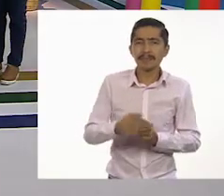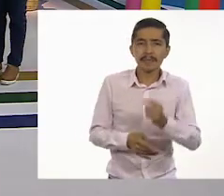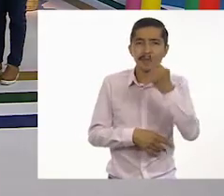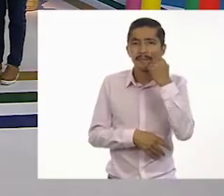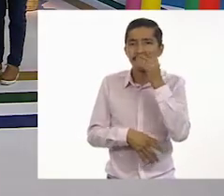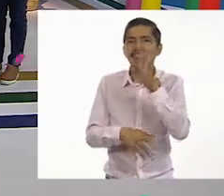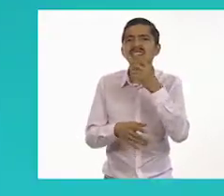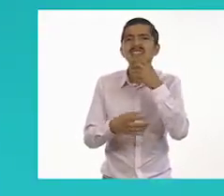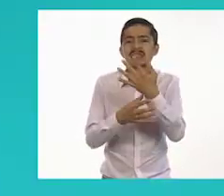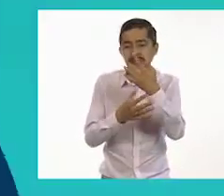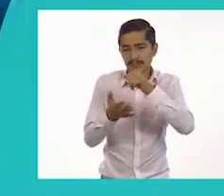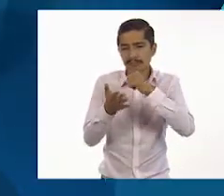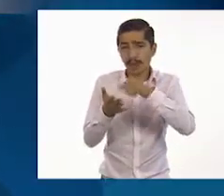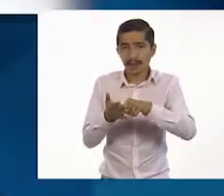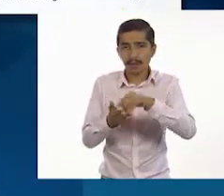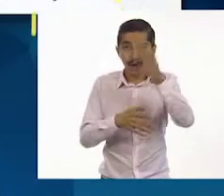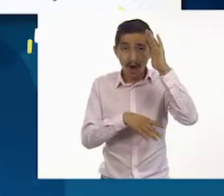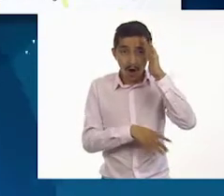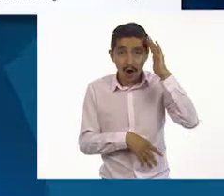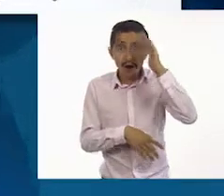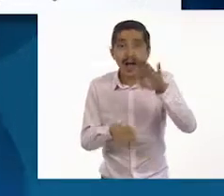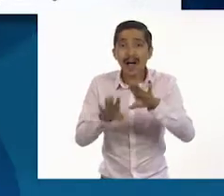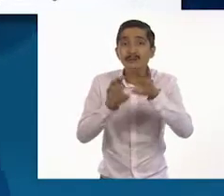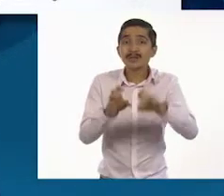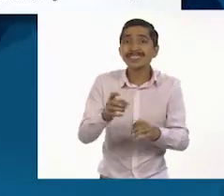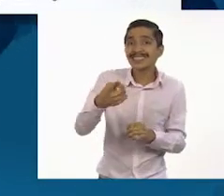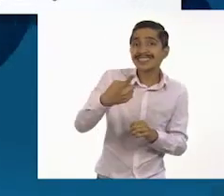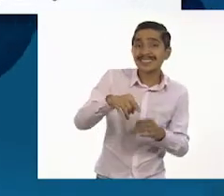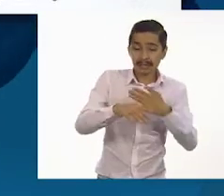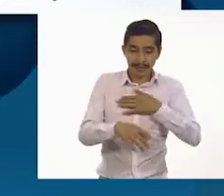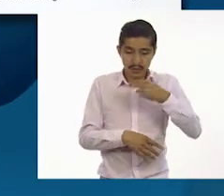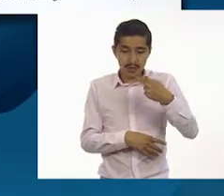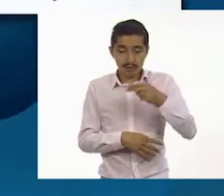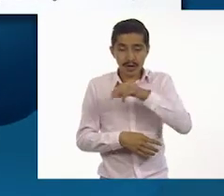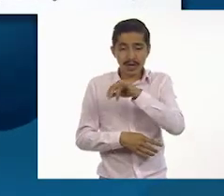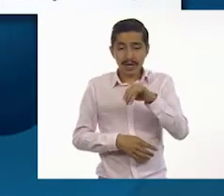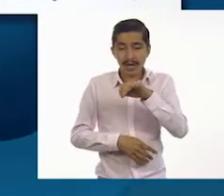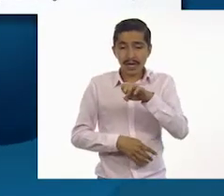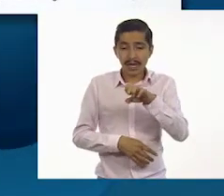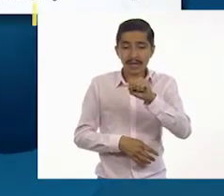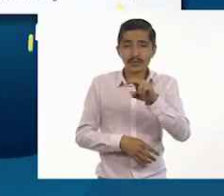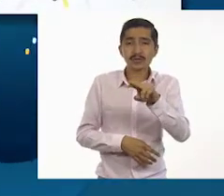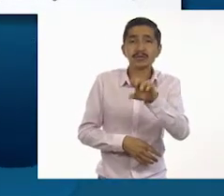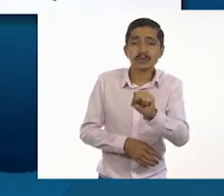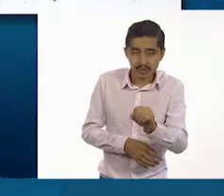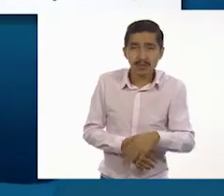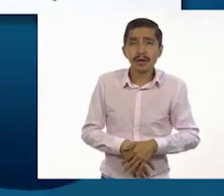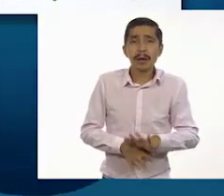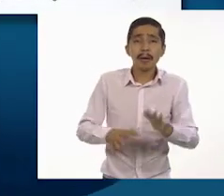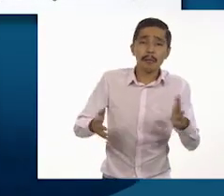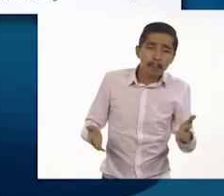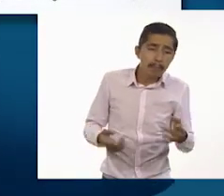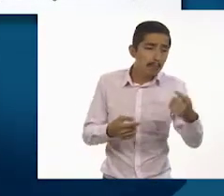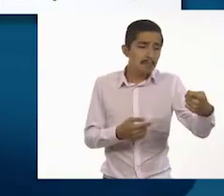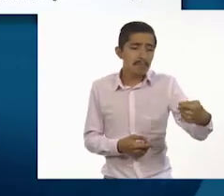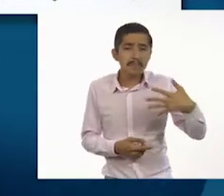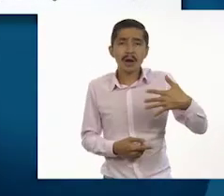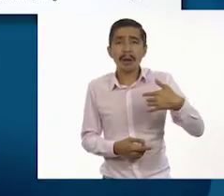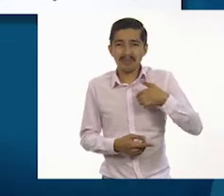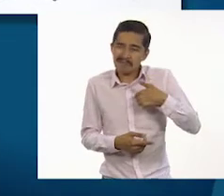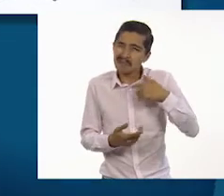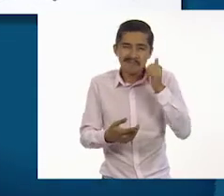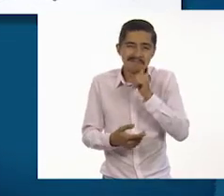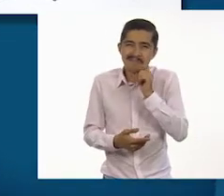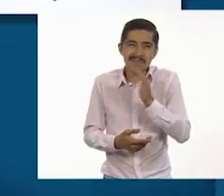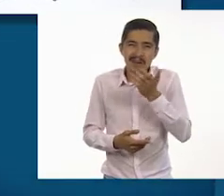así la carta. Hola, ¿cómo están? Mi nombre es Jesús. Aunque todos me dicen chucho y